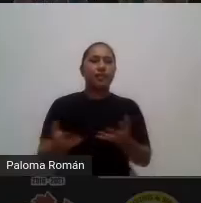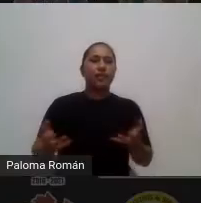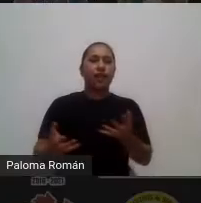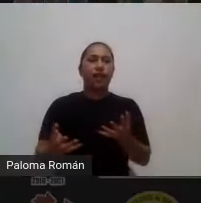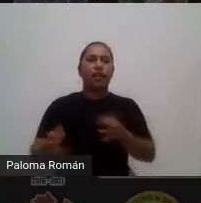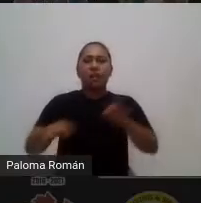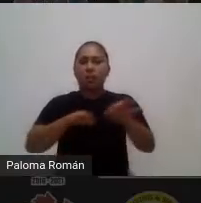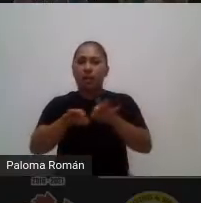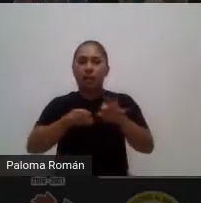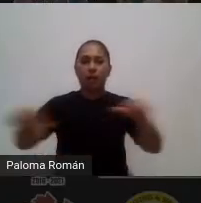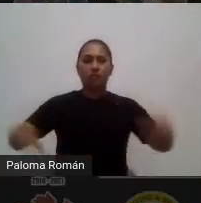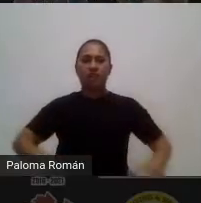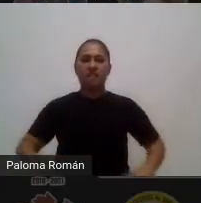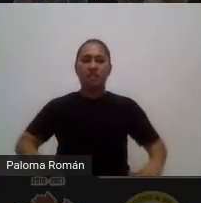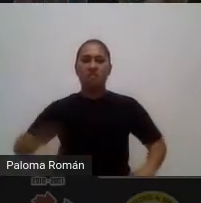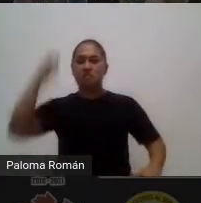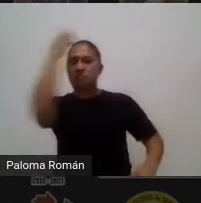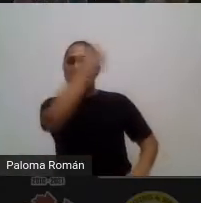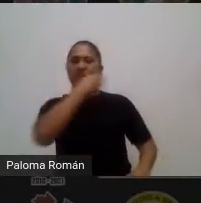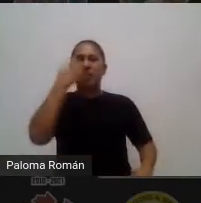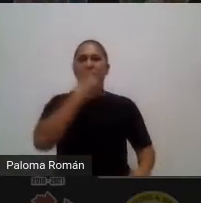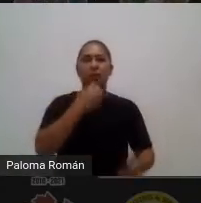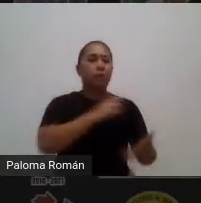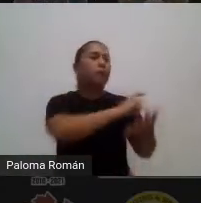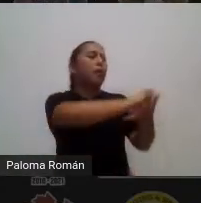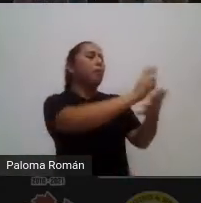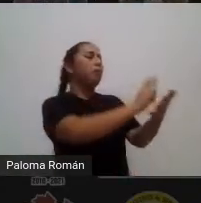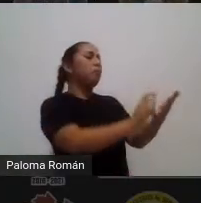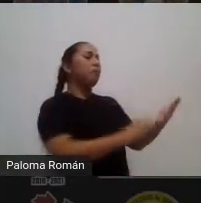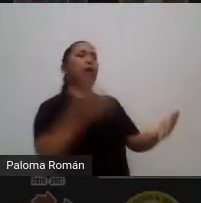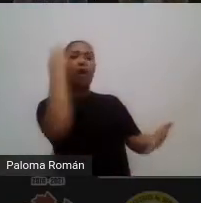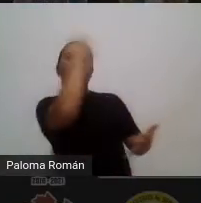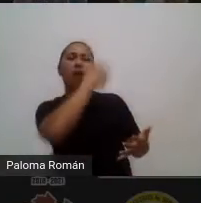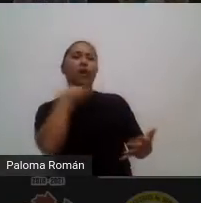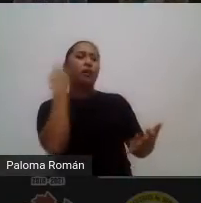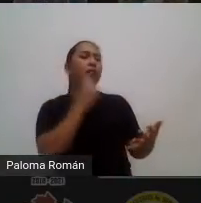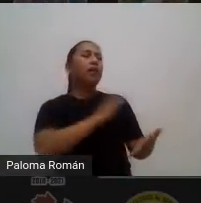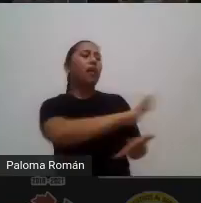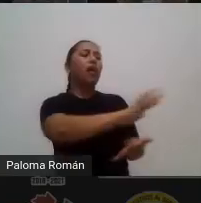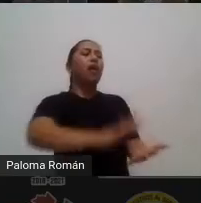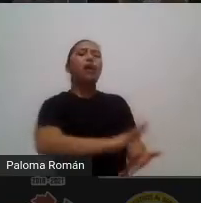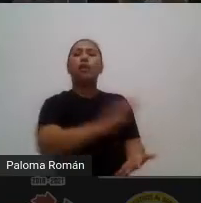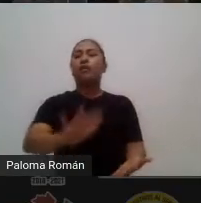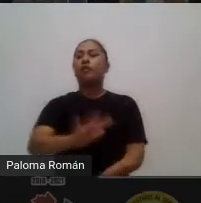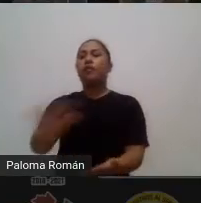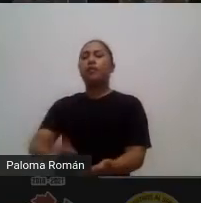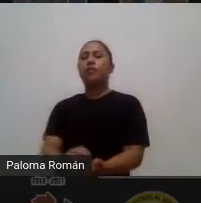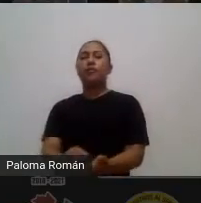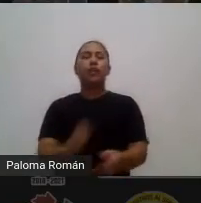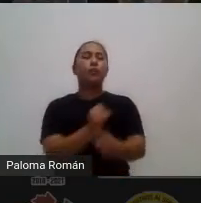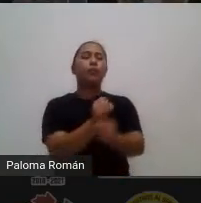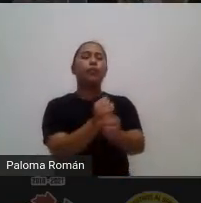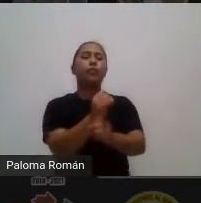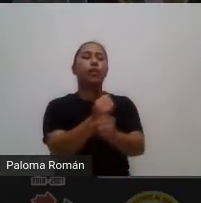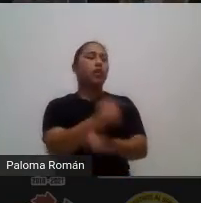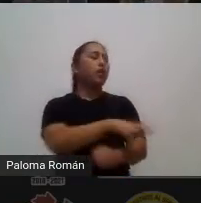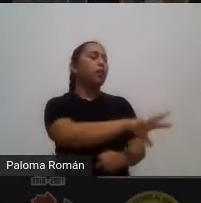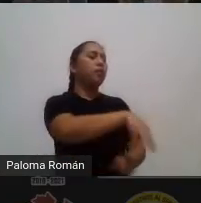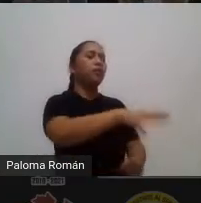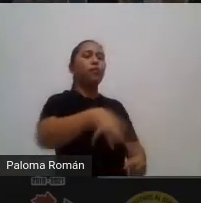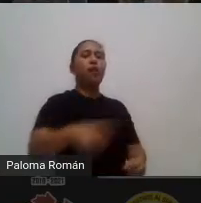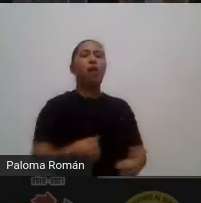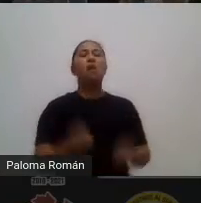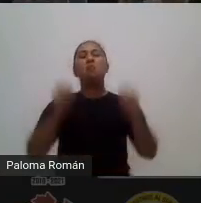si puede evaluar de manera individual a cada niño que está en esa área de investigación del fenómeno o puede hacerlo también de manera